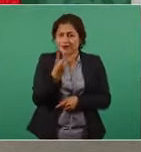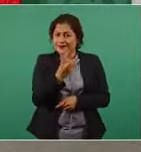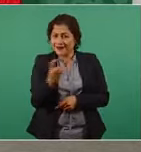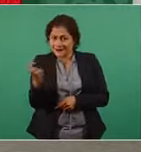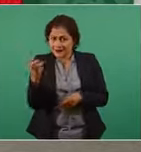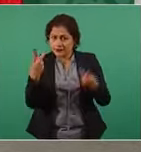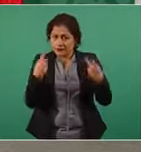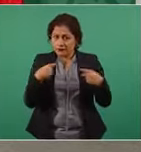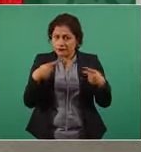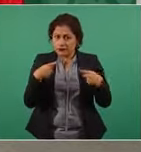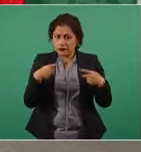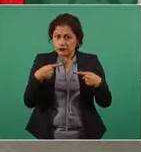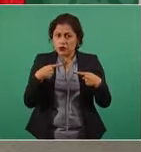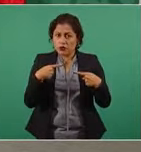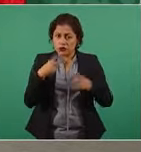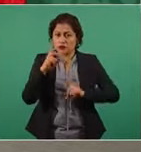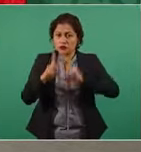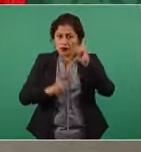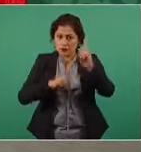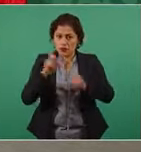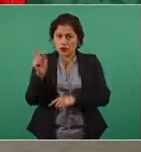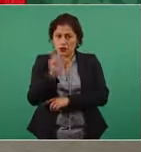deportistas,